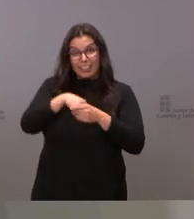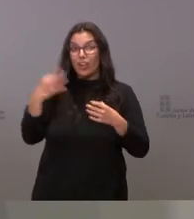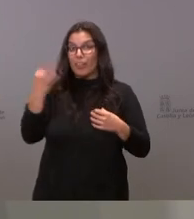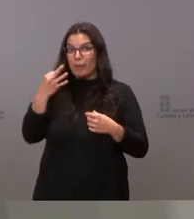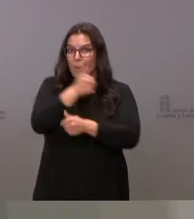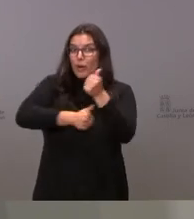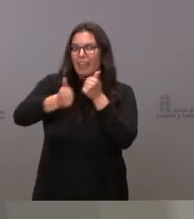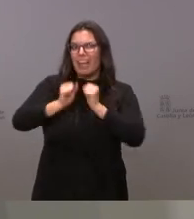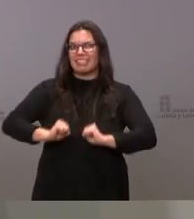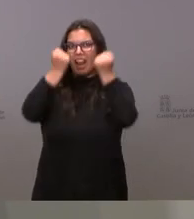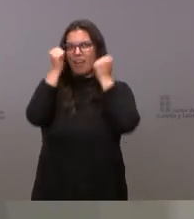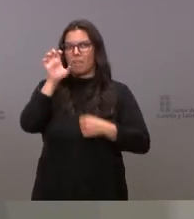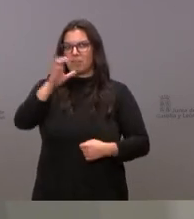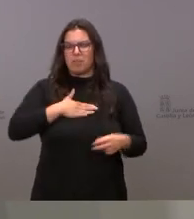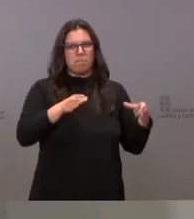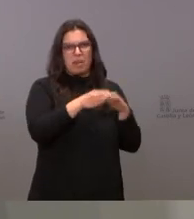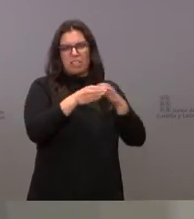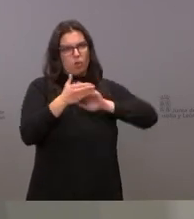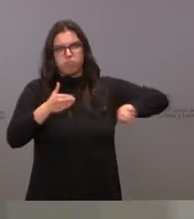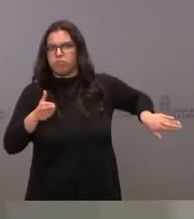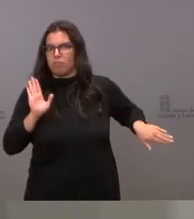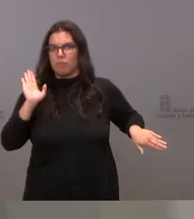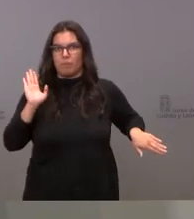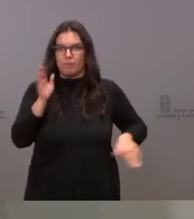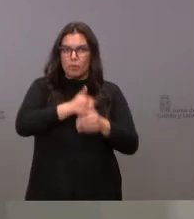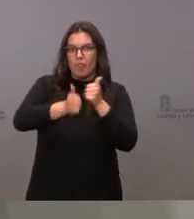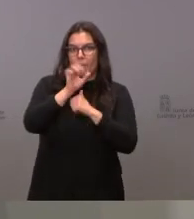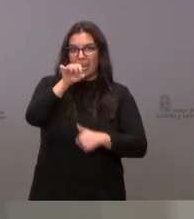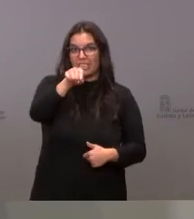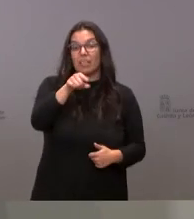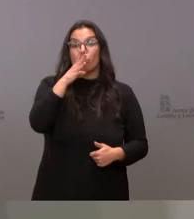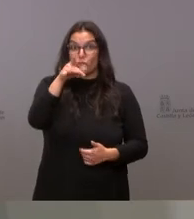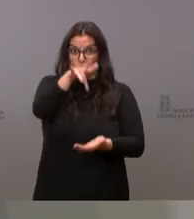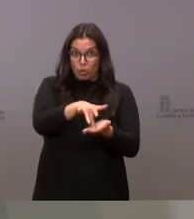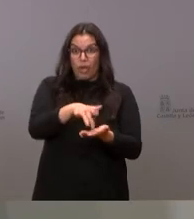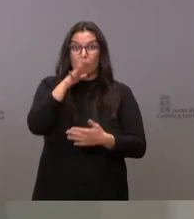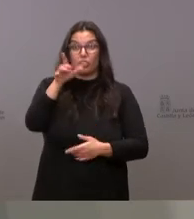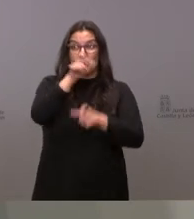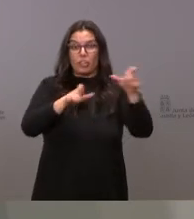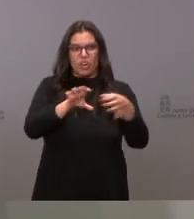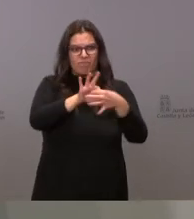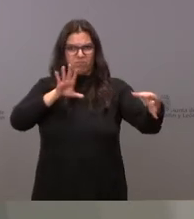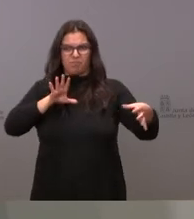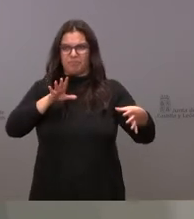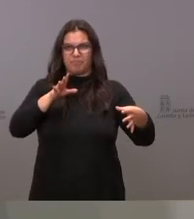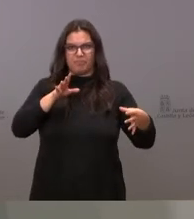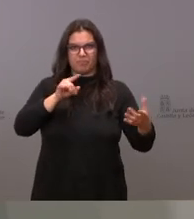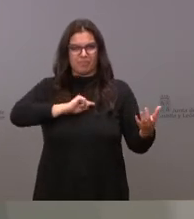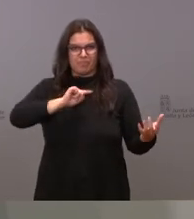al país y no salvar al partido. Y eso es lo que está ocurriendo y por eso se está produciendo esta desgregación. También hay un problema,